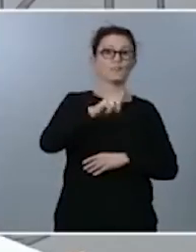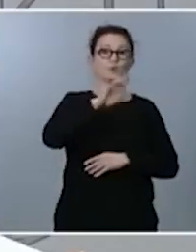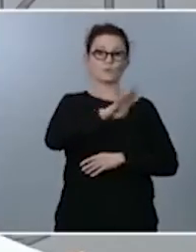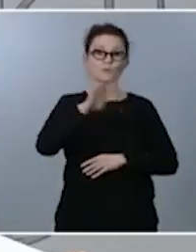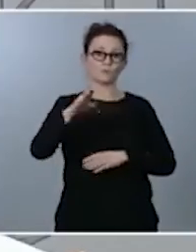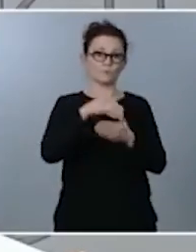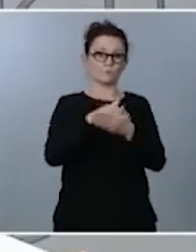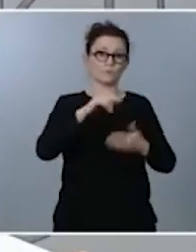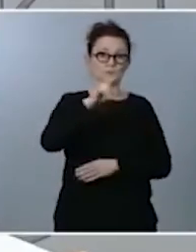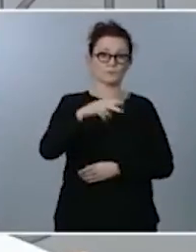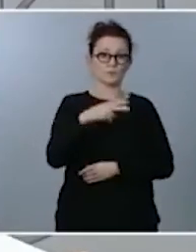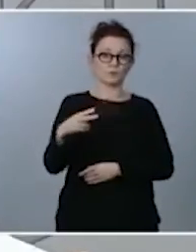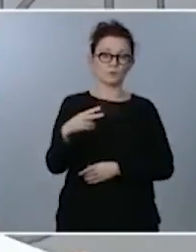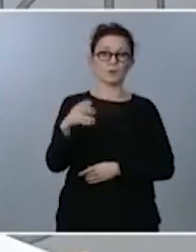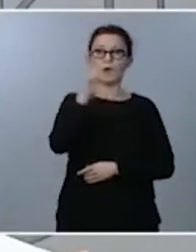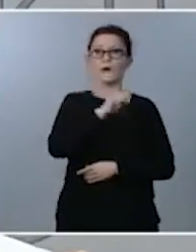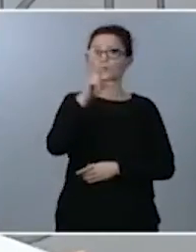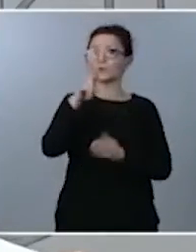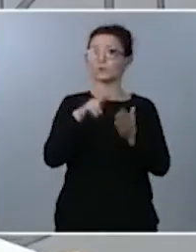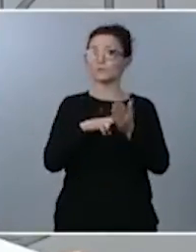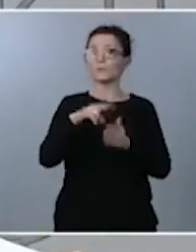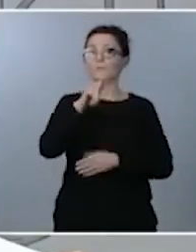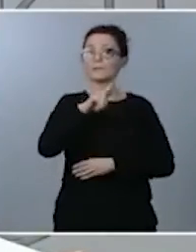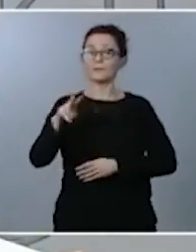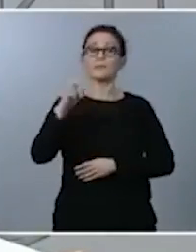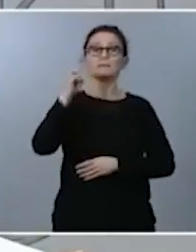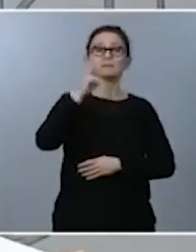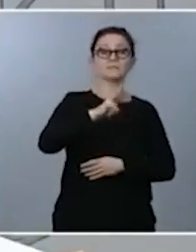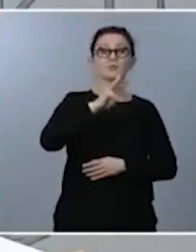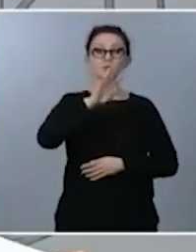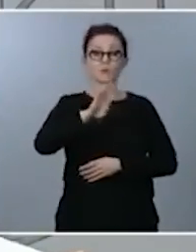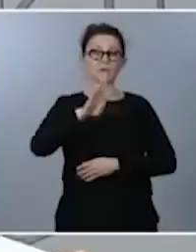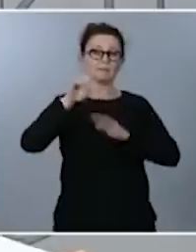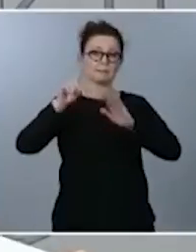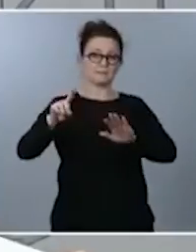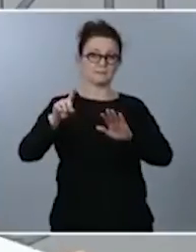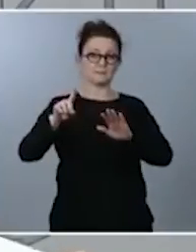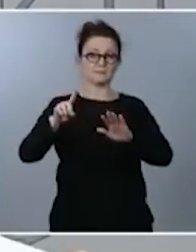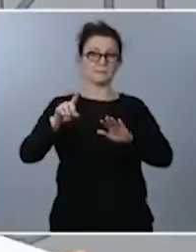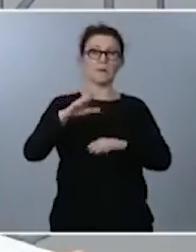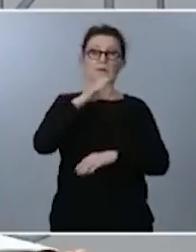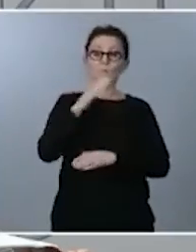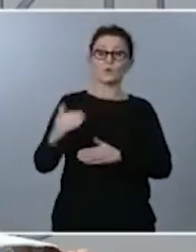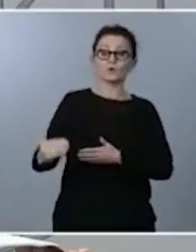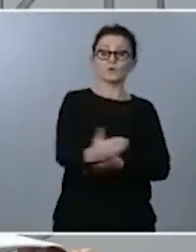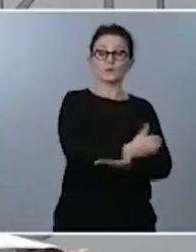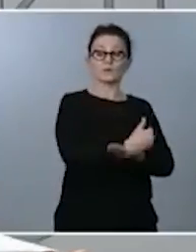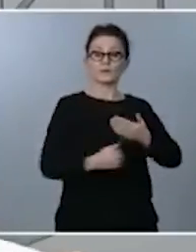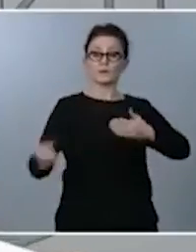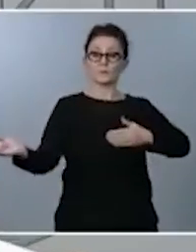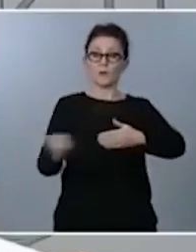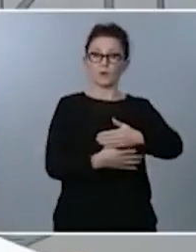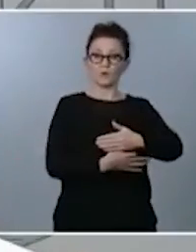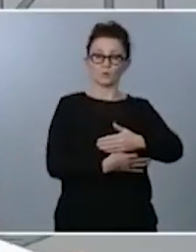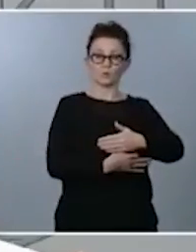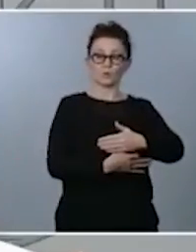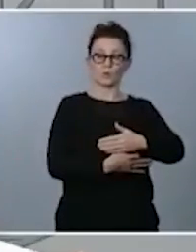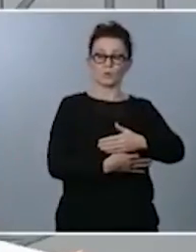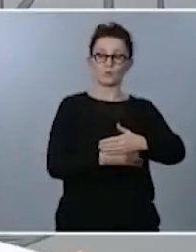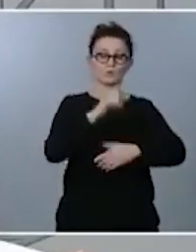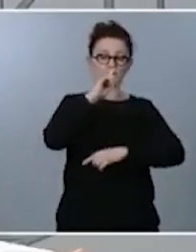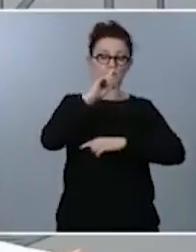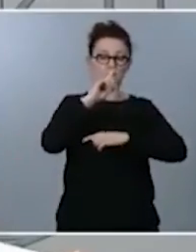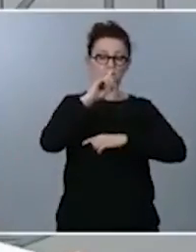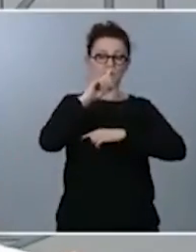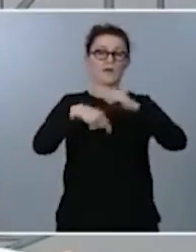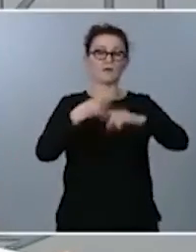y para el año 2022 346 puesto que las rentas del ahorro se incorporan al año vencido por